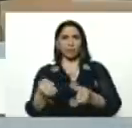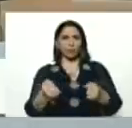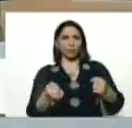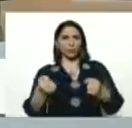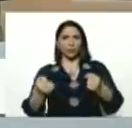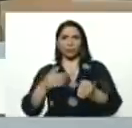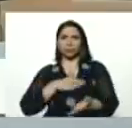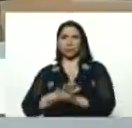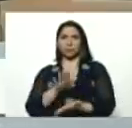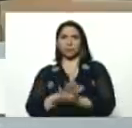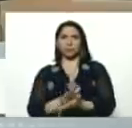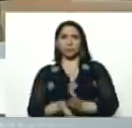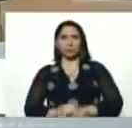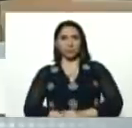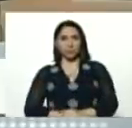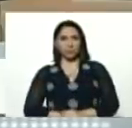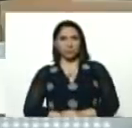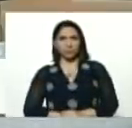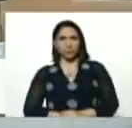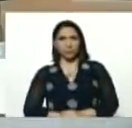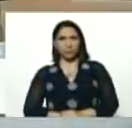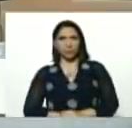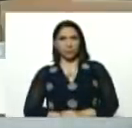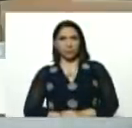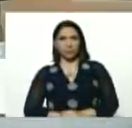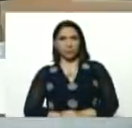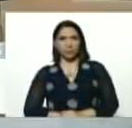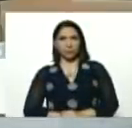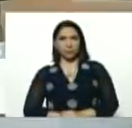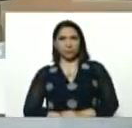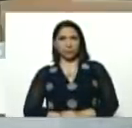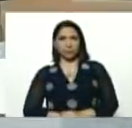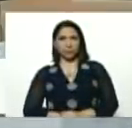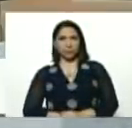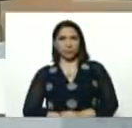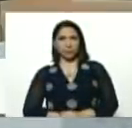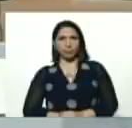tranquilidad, con tranquilidad, uno,